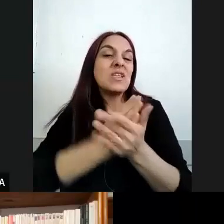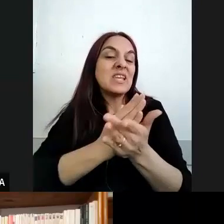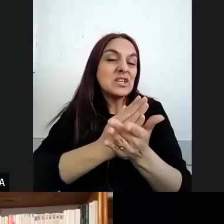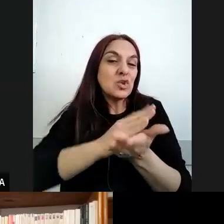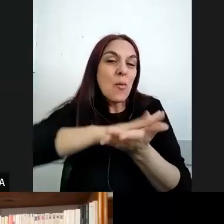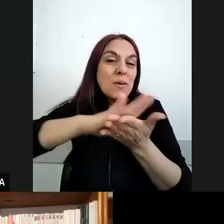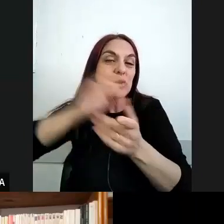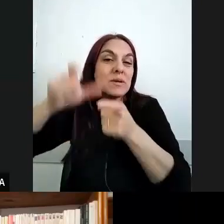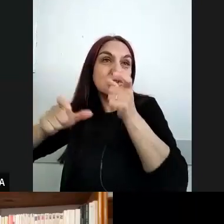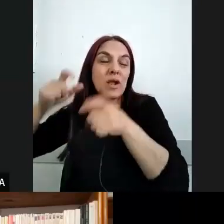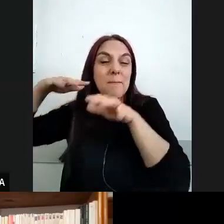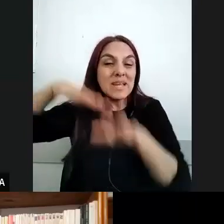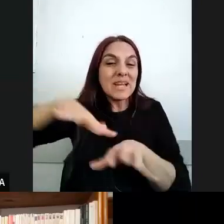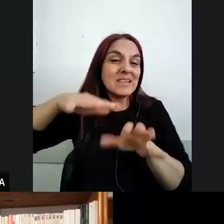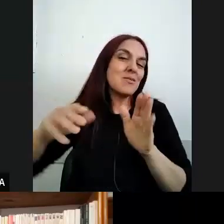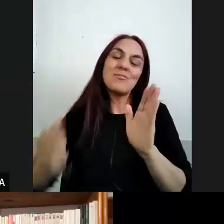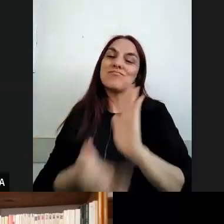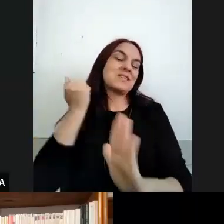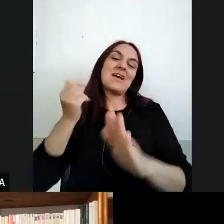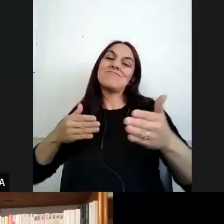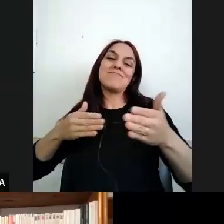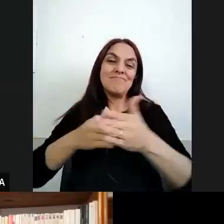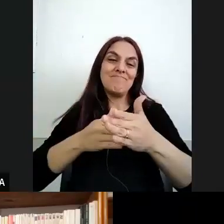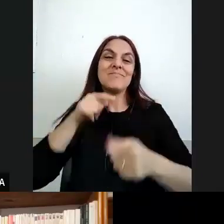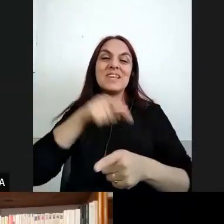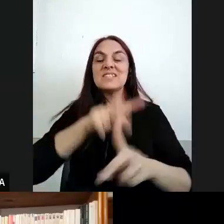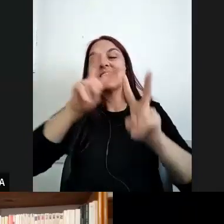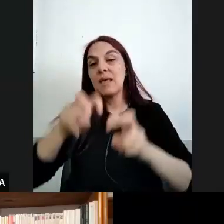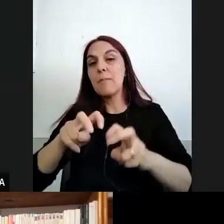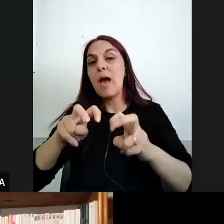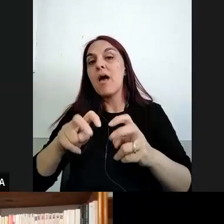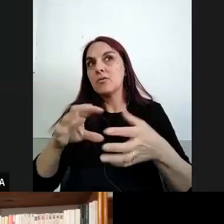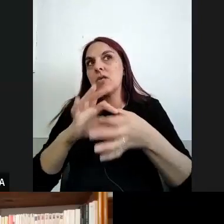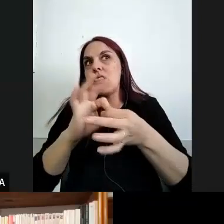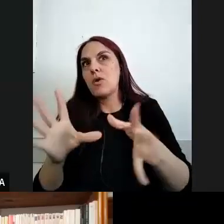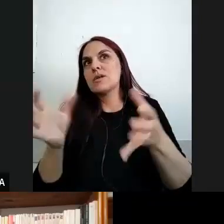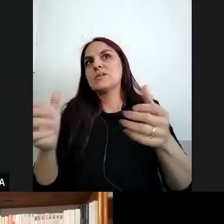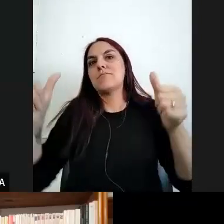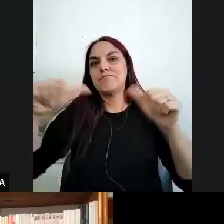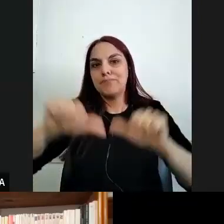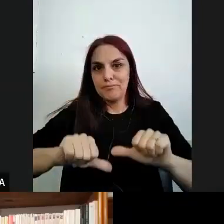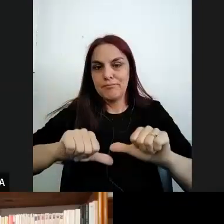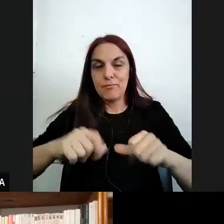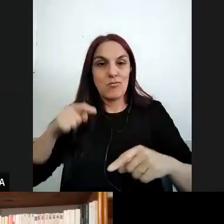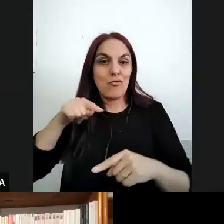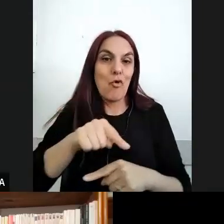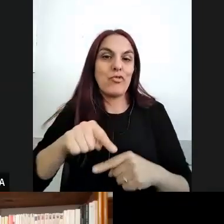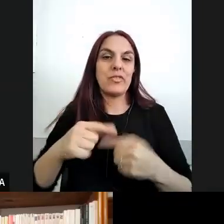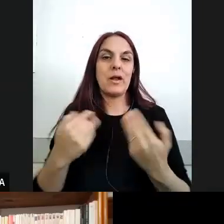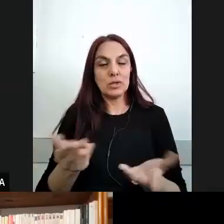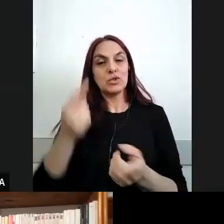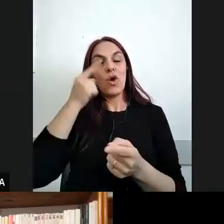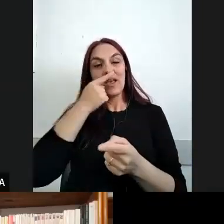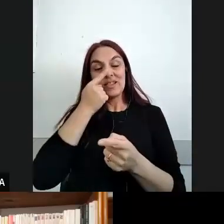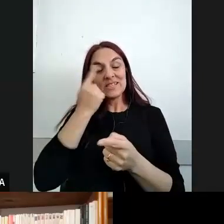migrantes regionales cuestión que claramente debilita nuestras democracias nos parece interesante